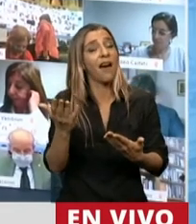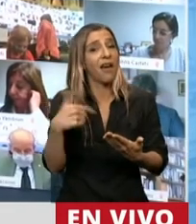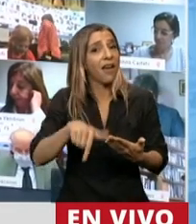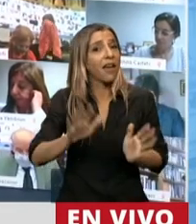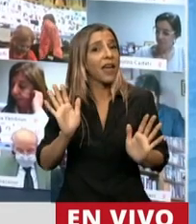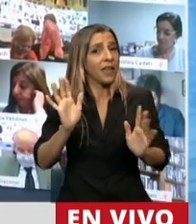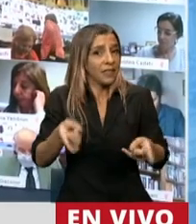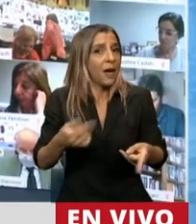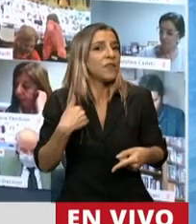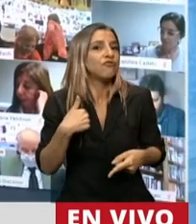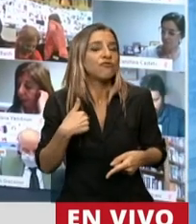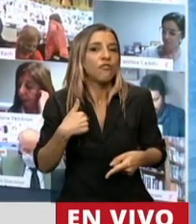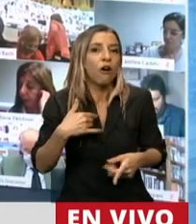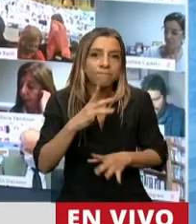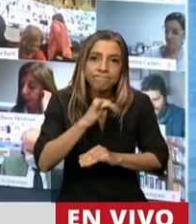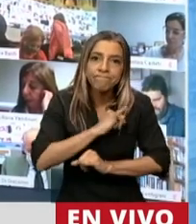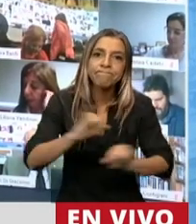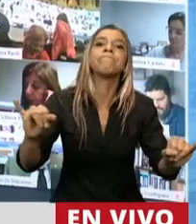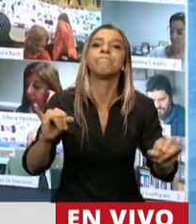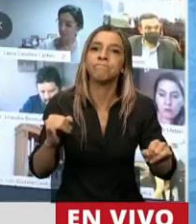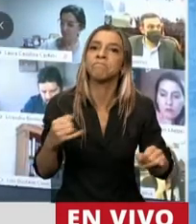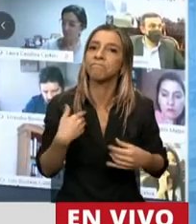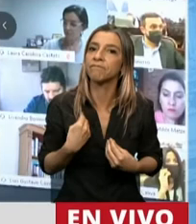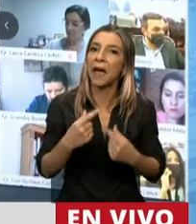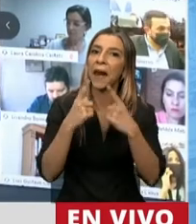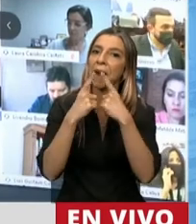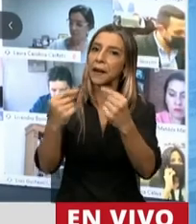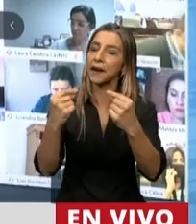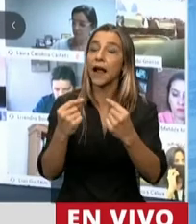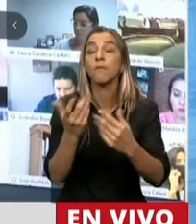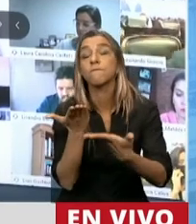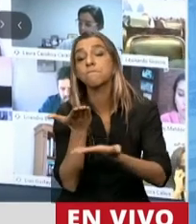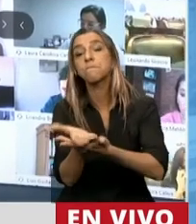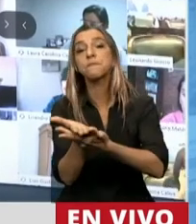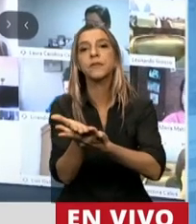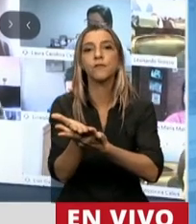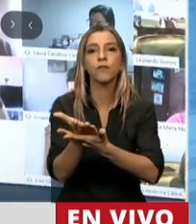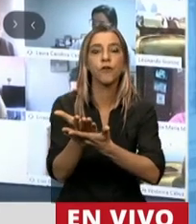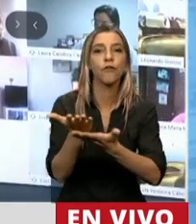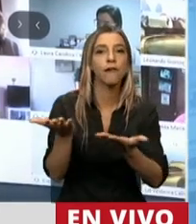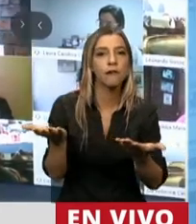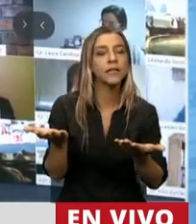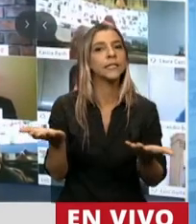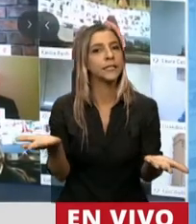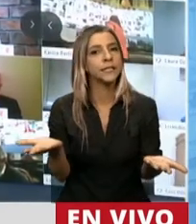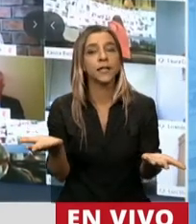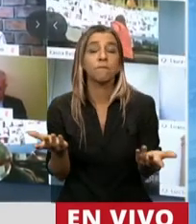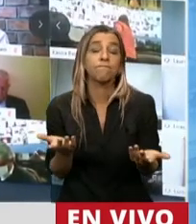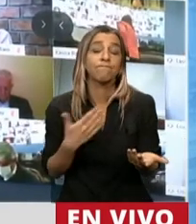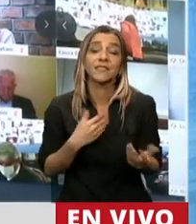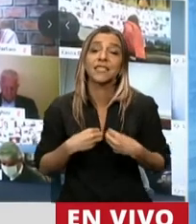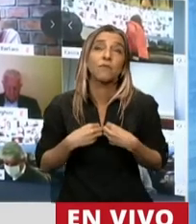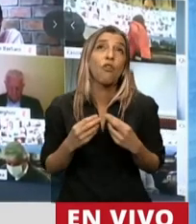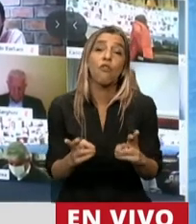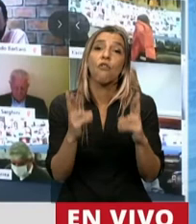implícita la reclamación, la solicitud, la petición, el anhelo de